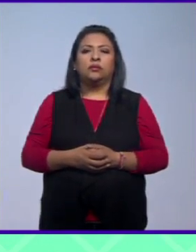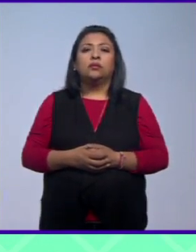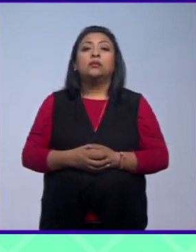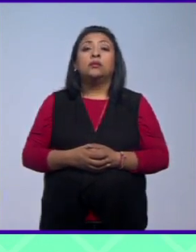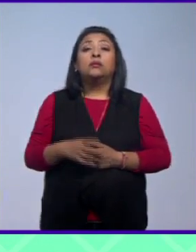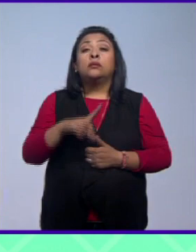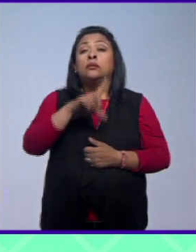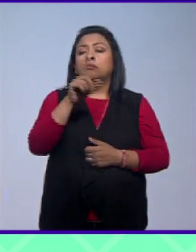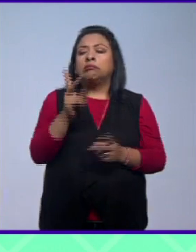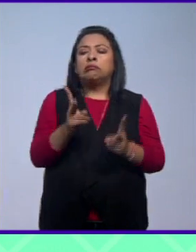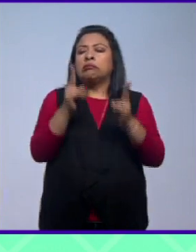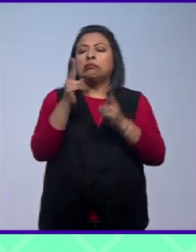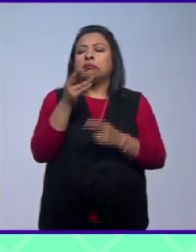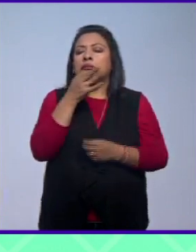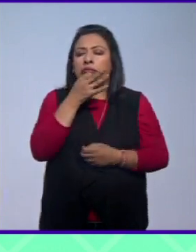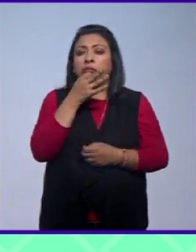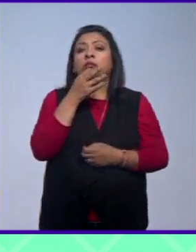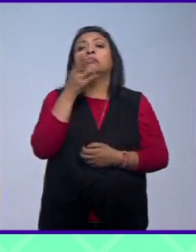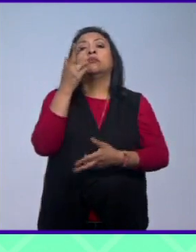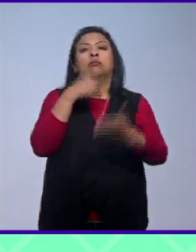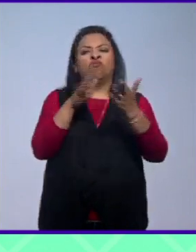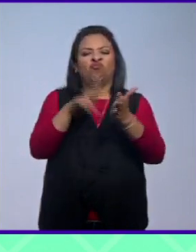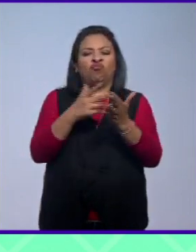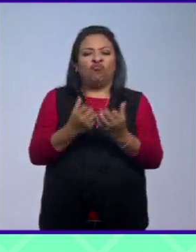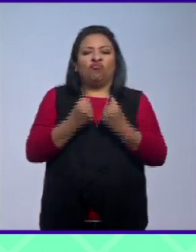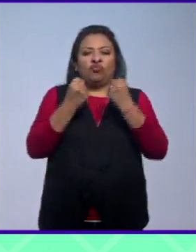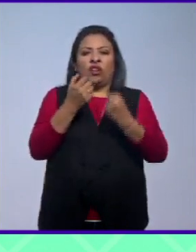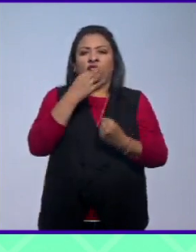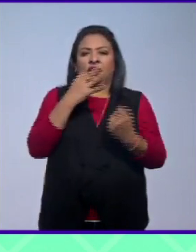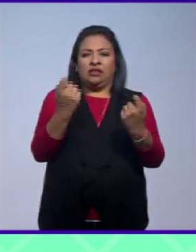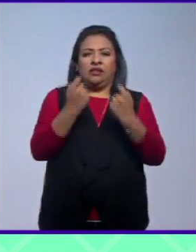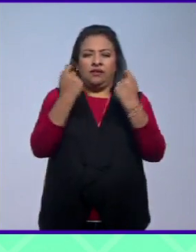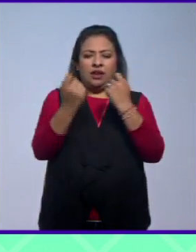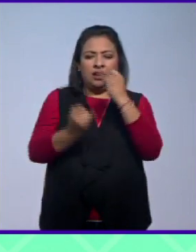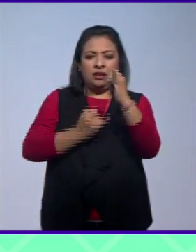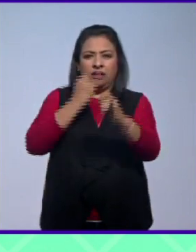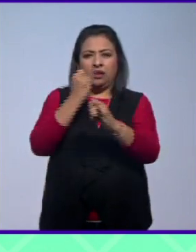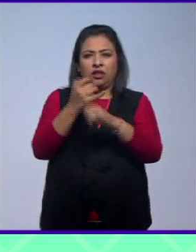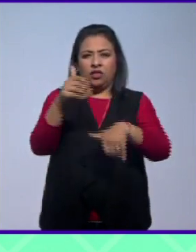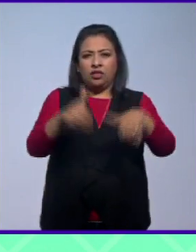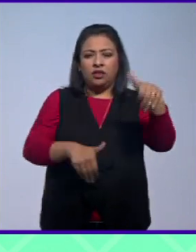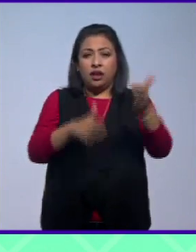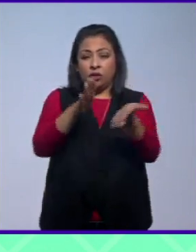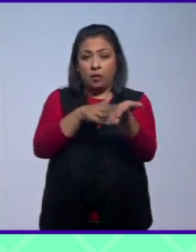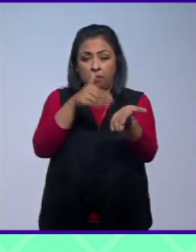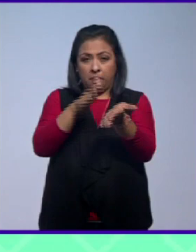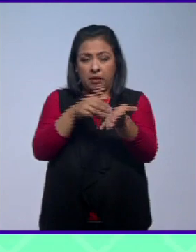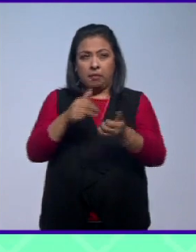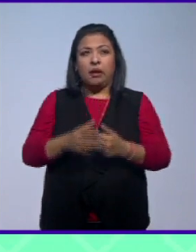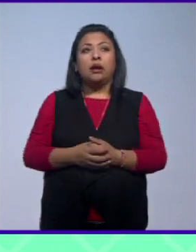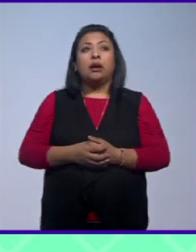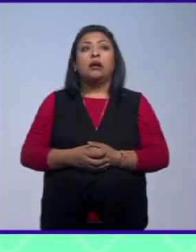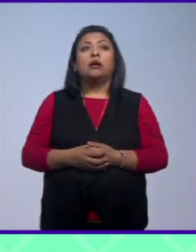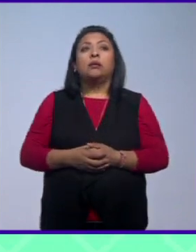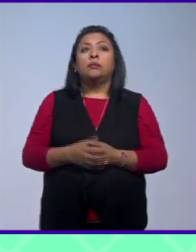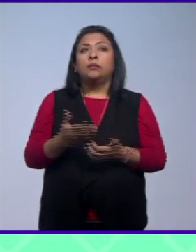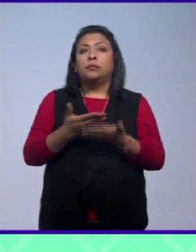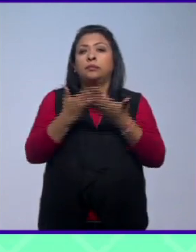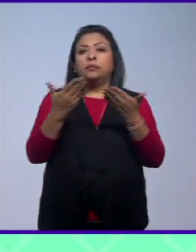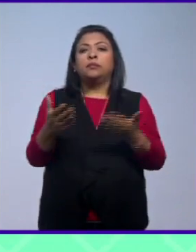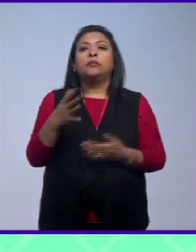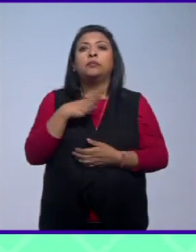Luego de una breve pausa retorna fortalecido el Festival Internacional de Teatro de Papel Tenemos ahora